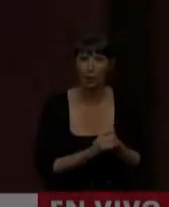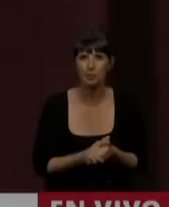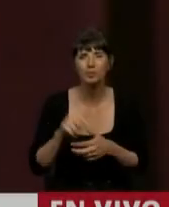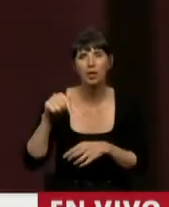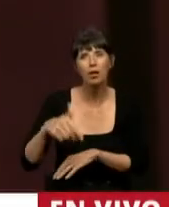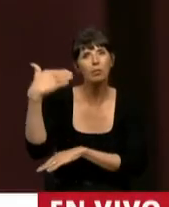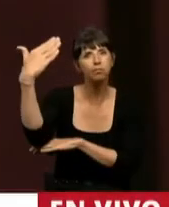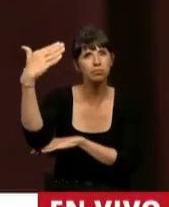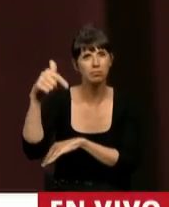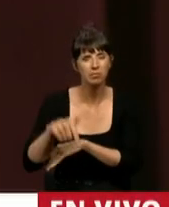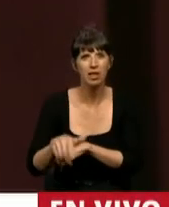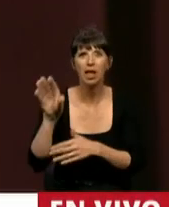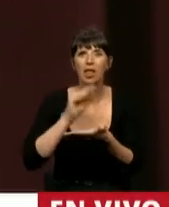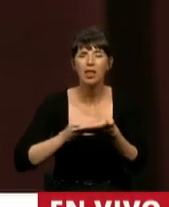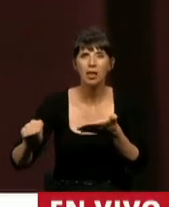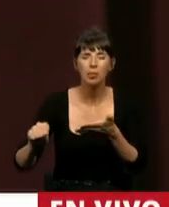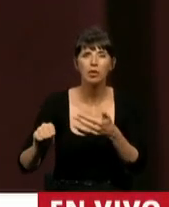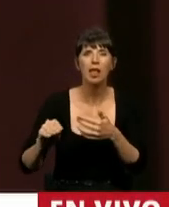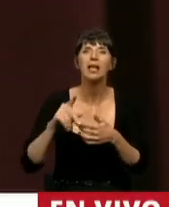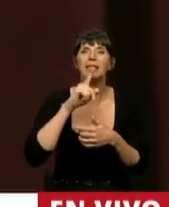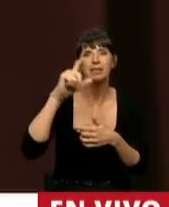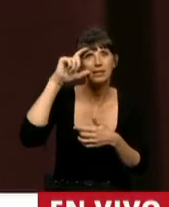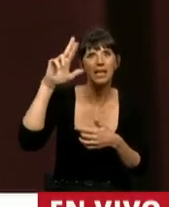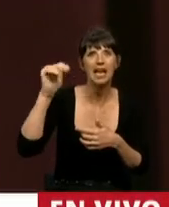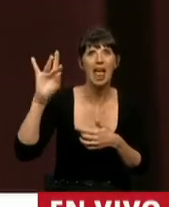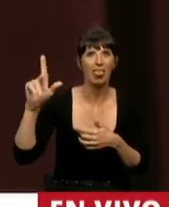Tiene la palabra la diputada Alicia Terada.